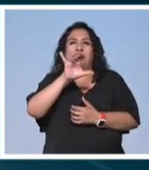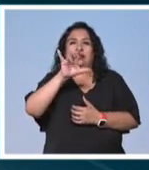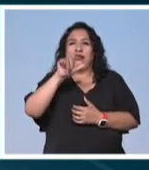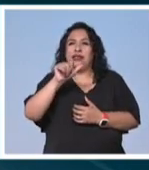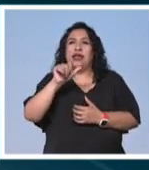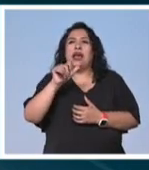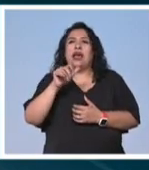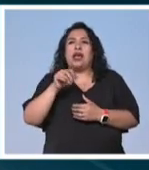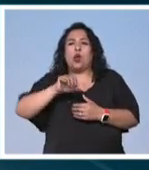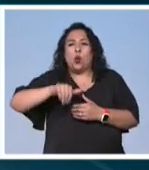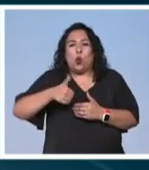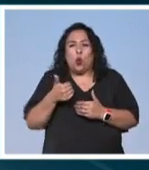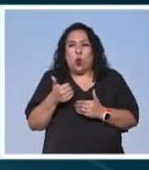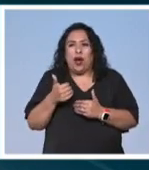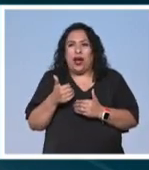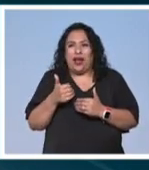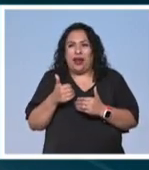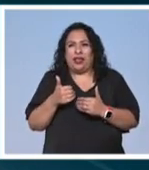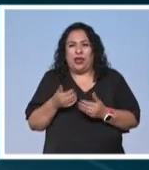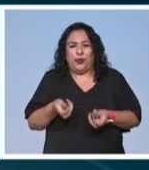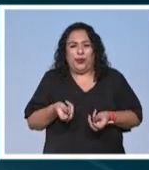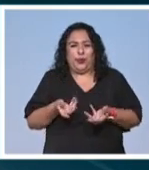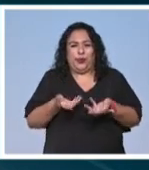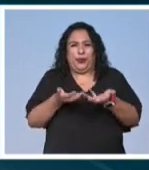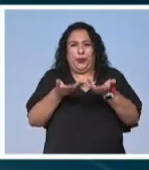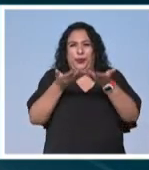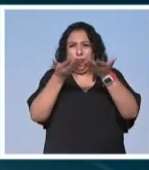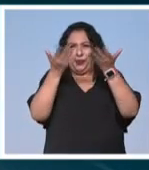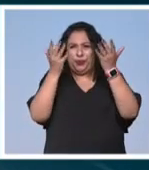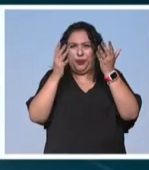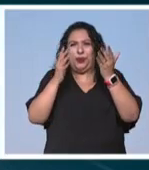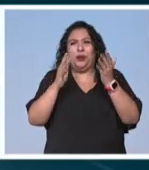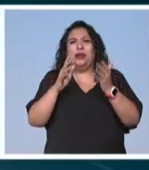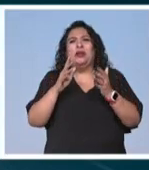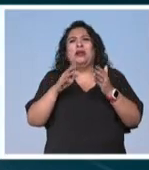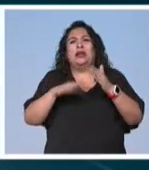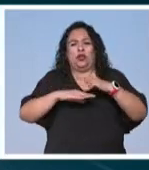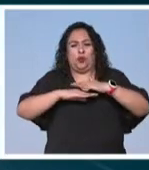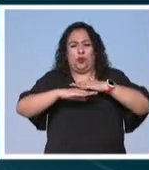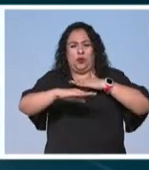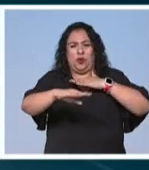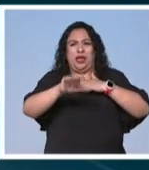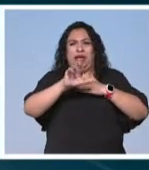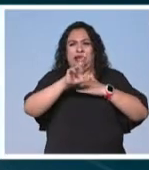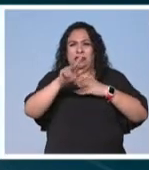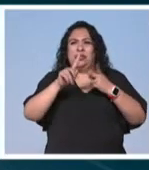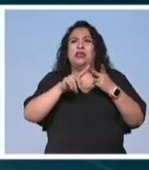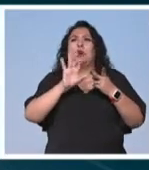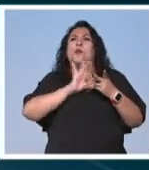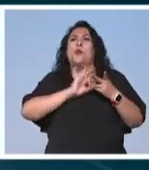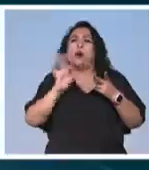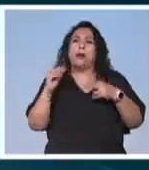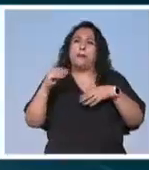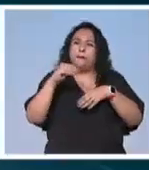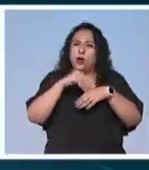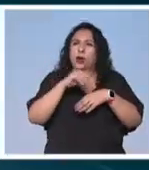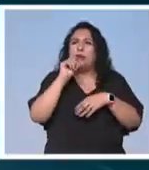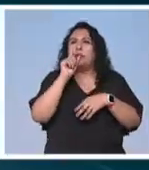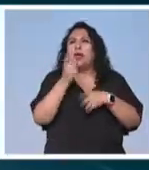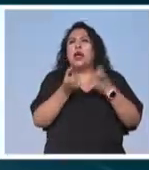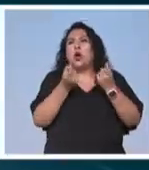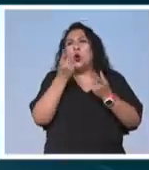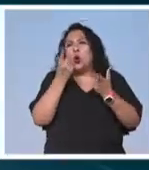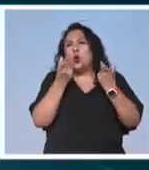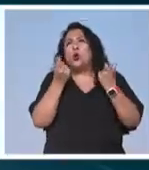impida que lo que se acumula en el sedimento salga a la columna de agua se pueden adicionar algunos